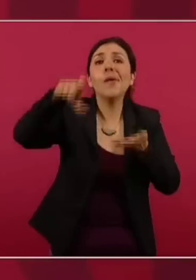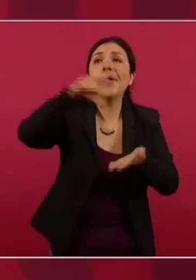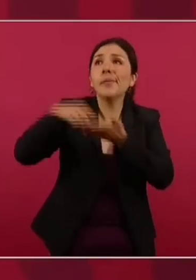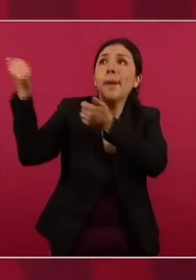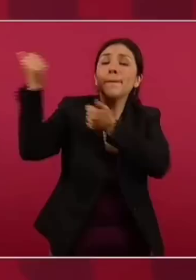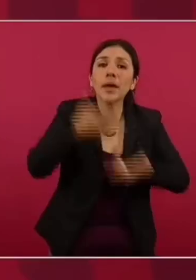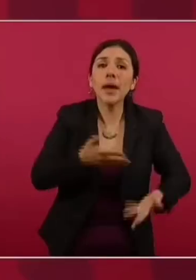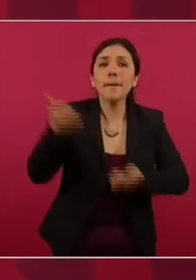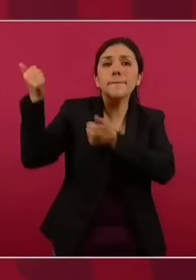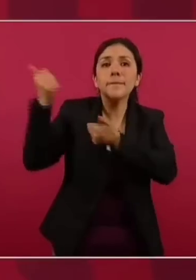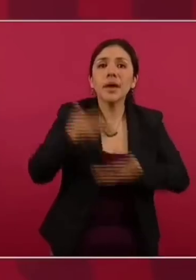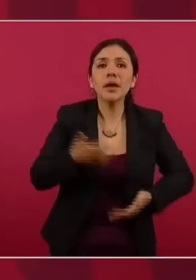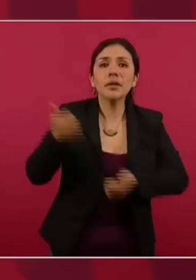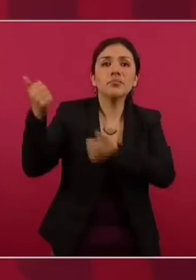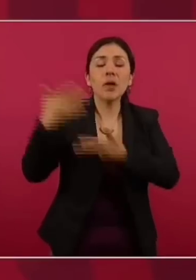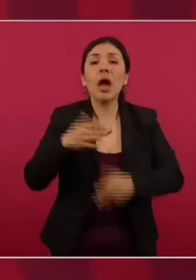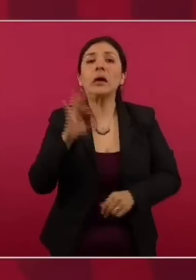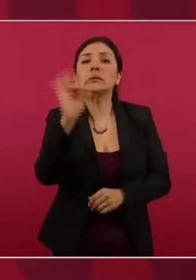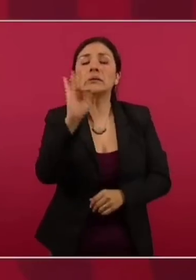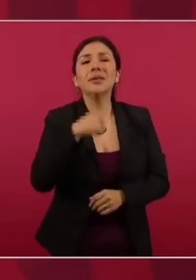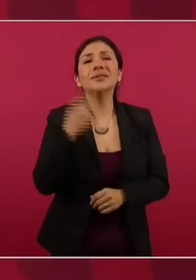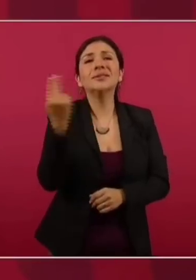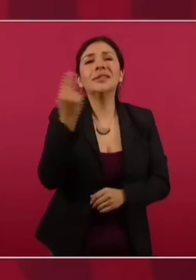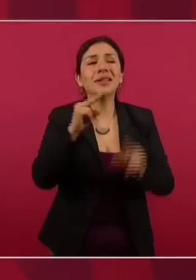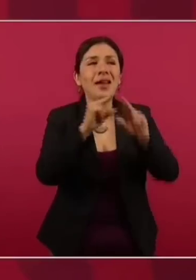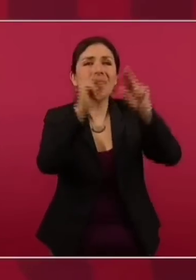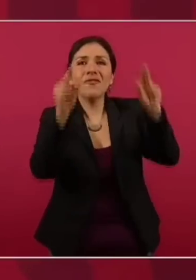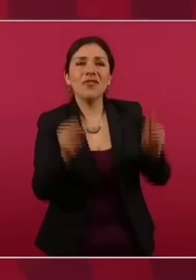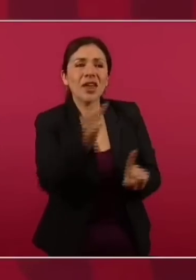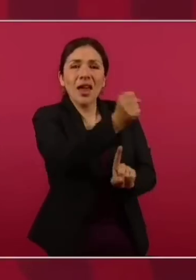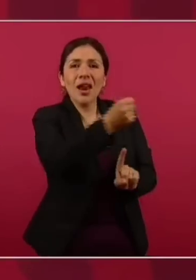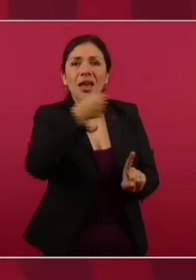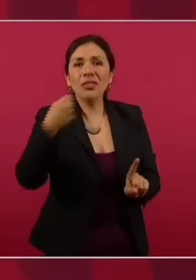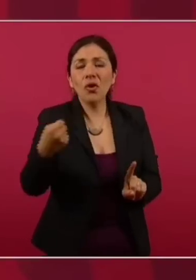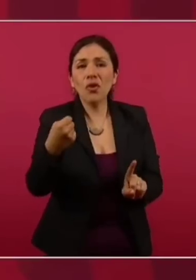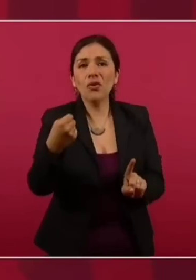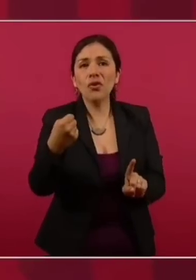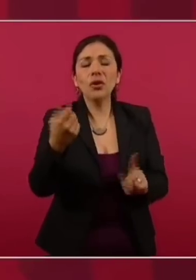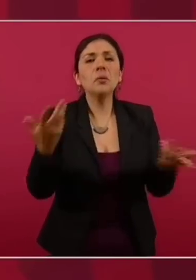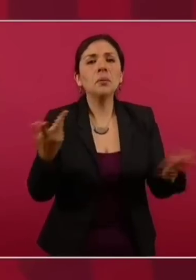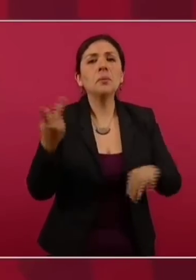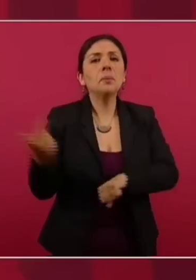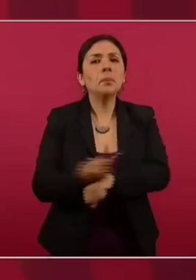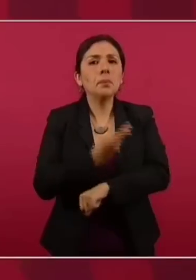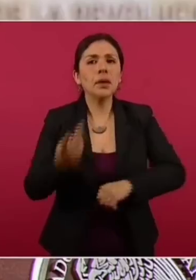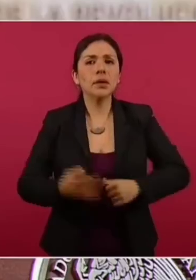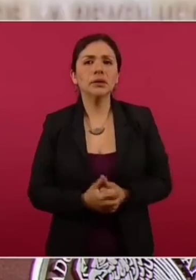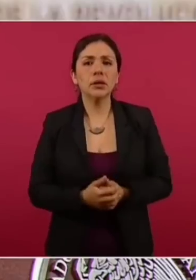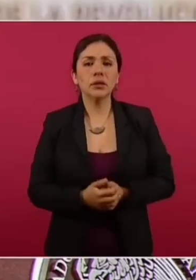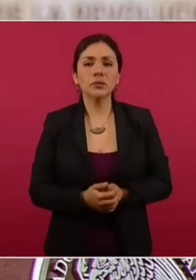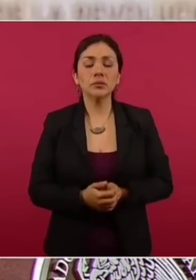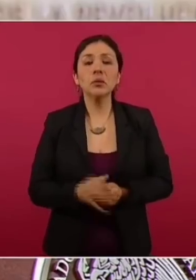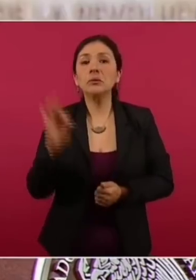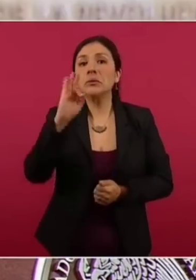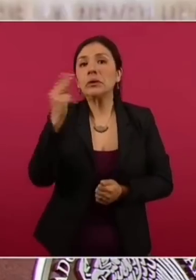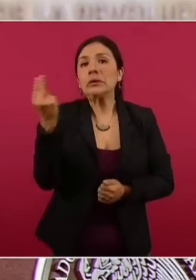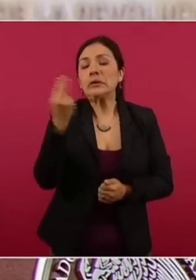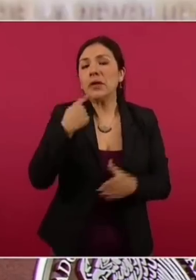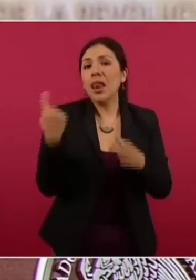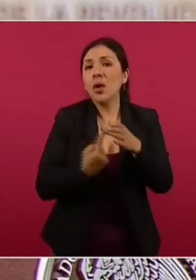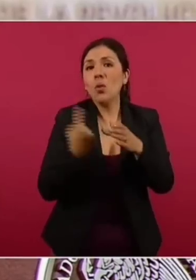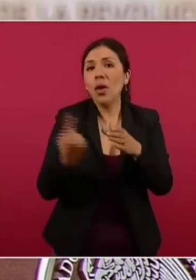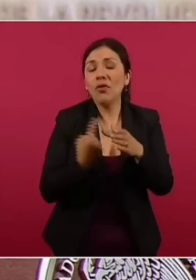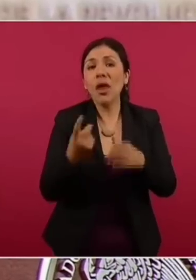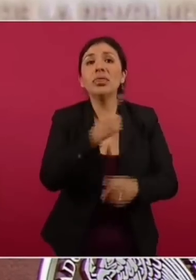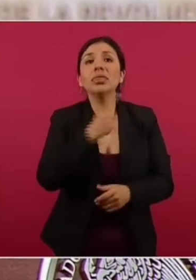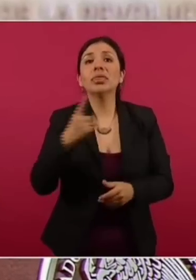y si se necesita un refrigerador, una licuadora, hay que